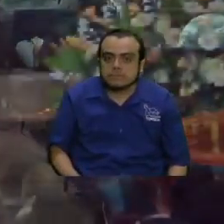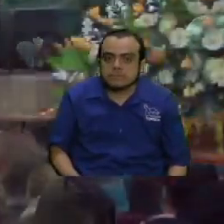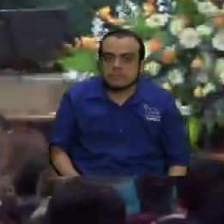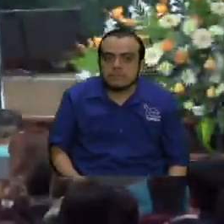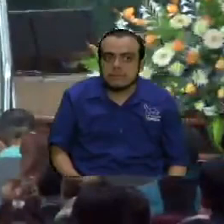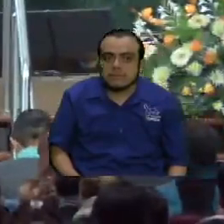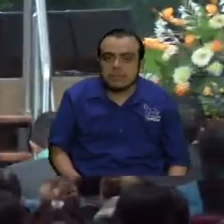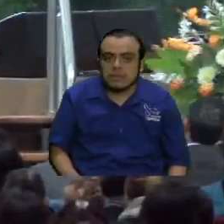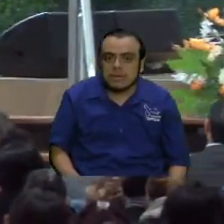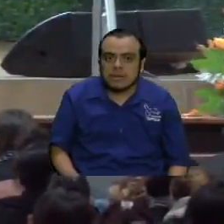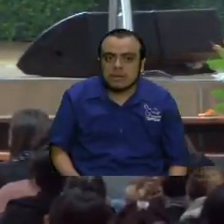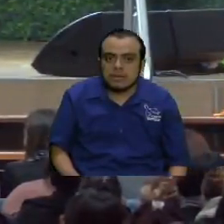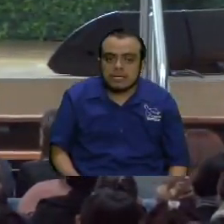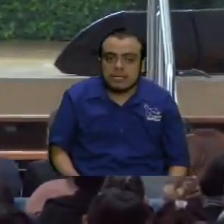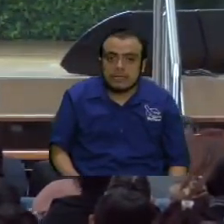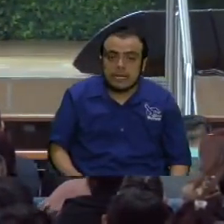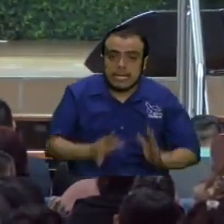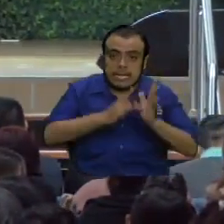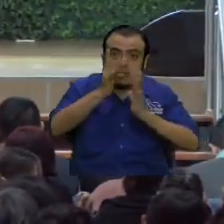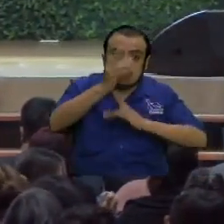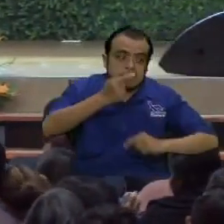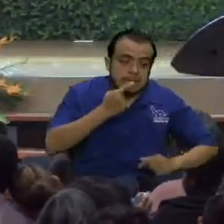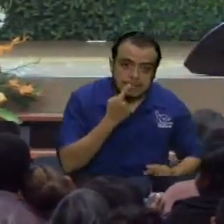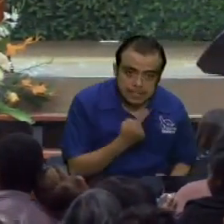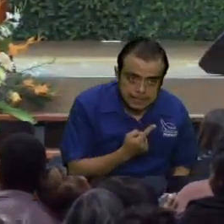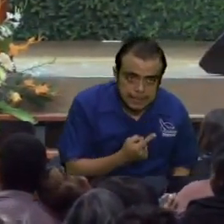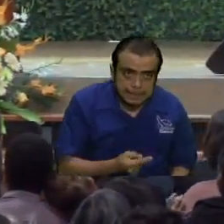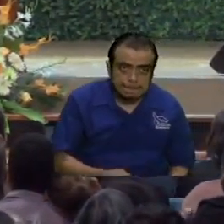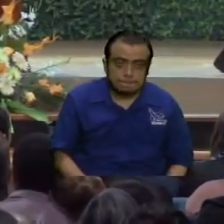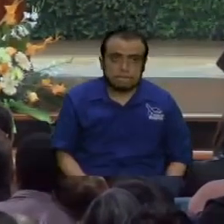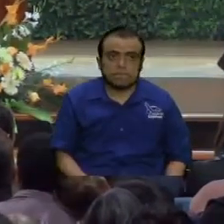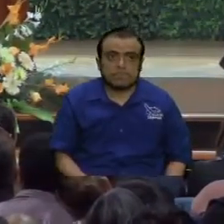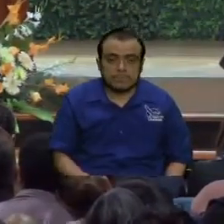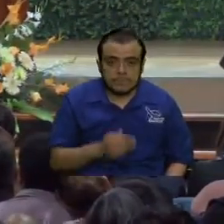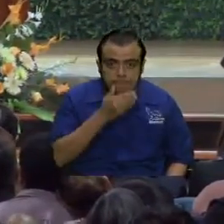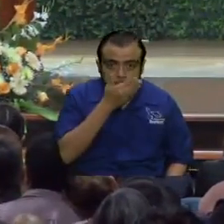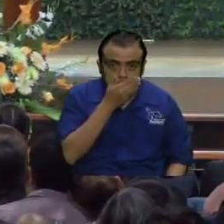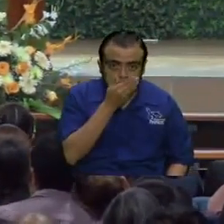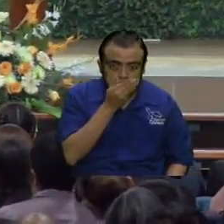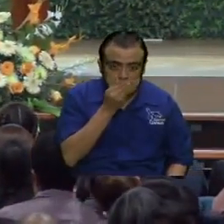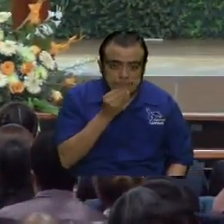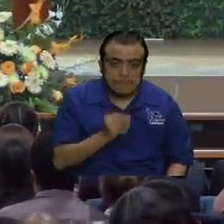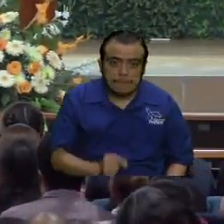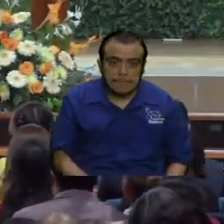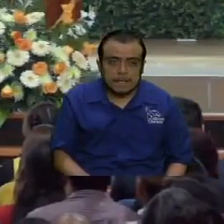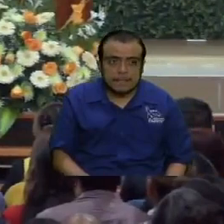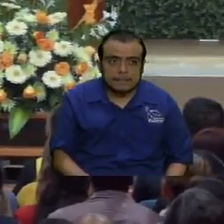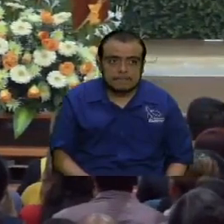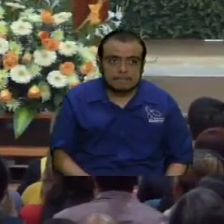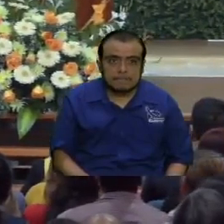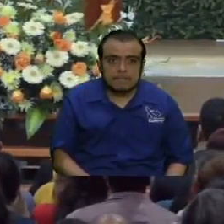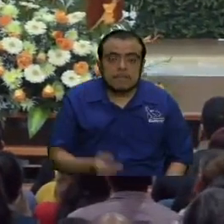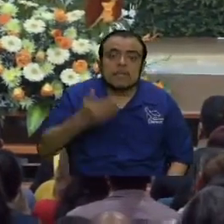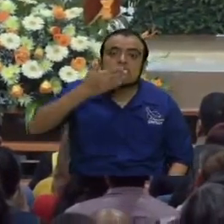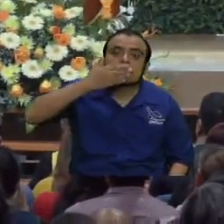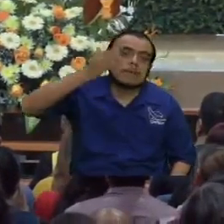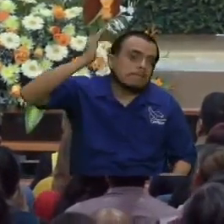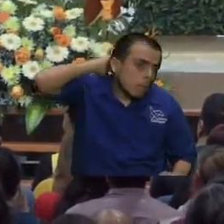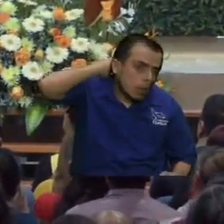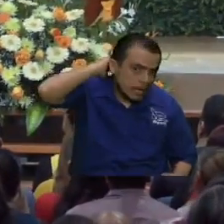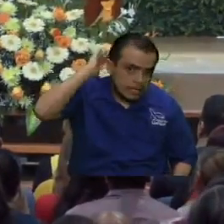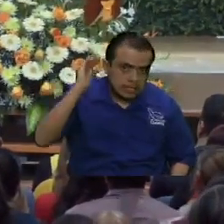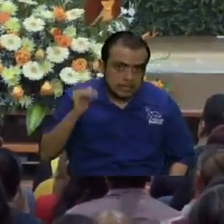porque lo que está diciendo ahí es se lo voy a parafrasear se lo voy a parafrasear hipócritas